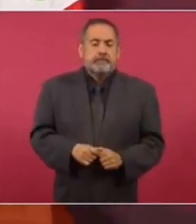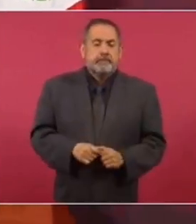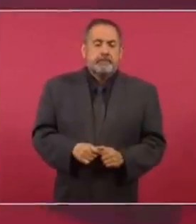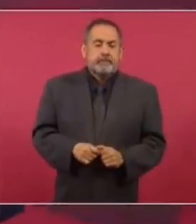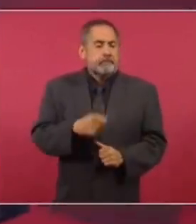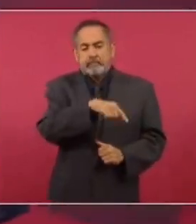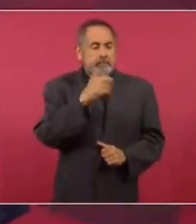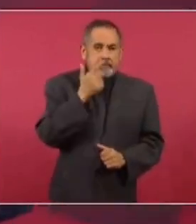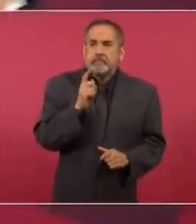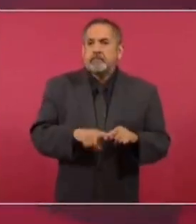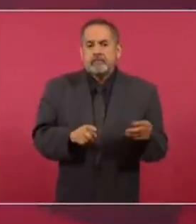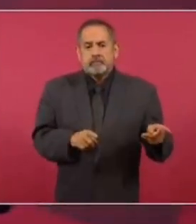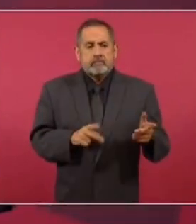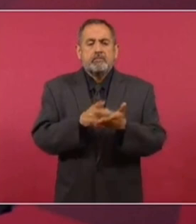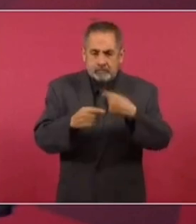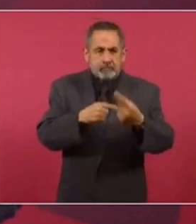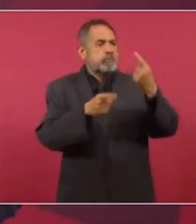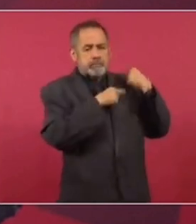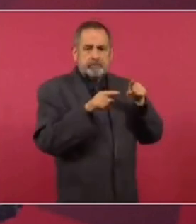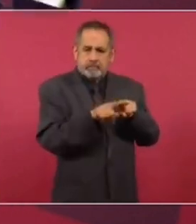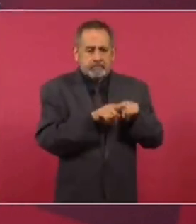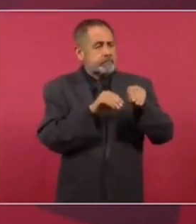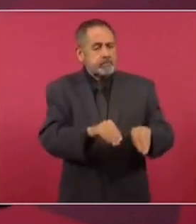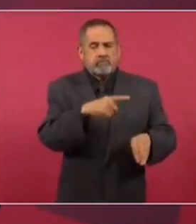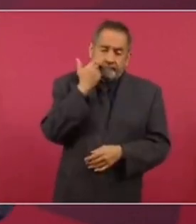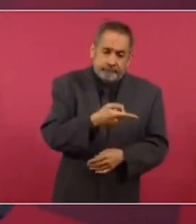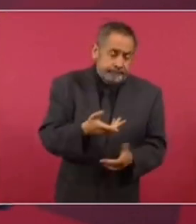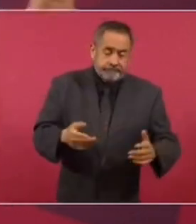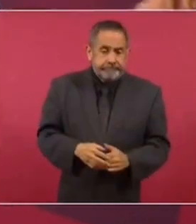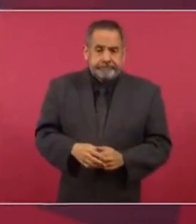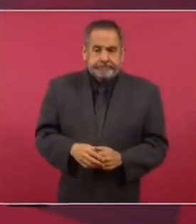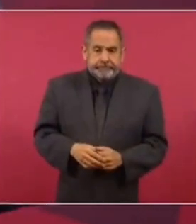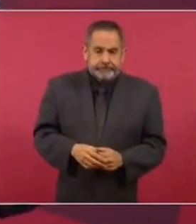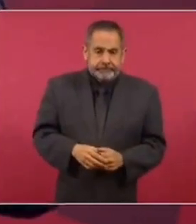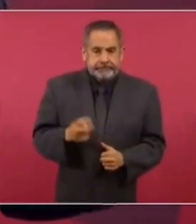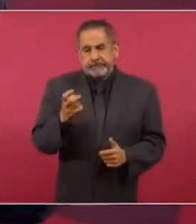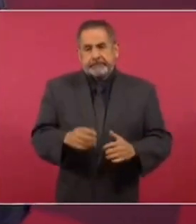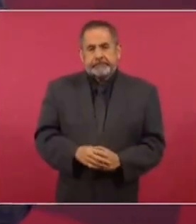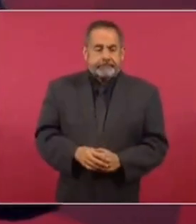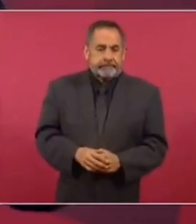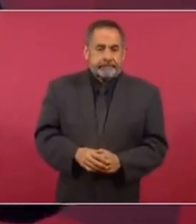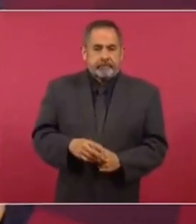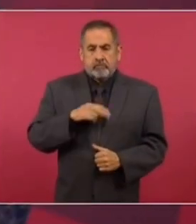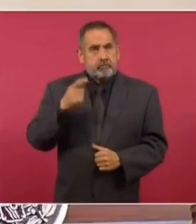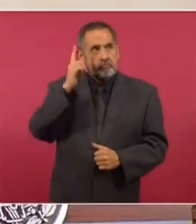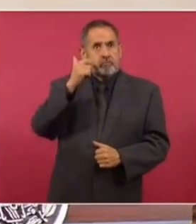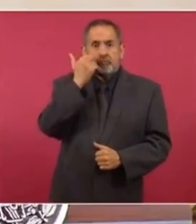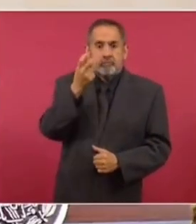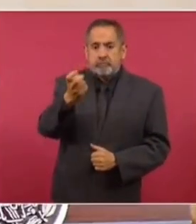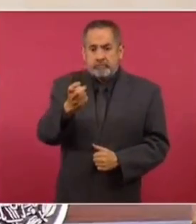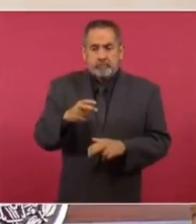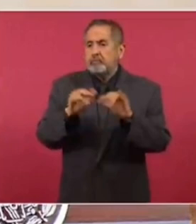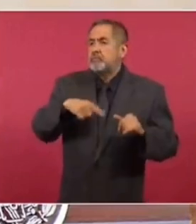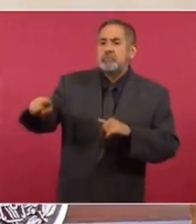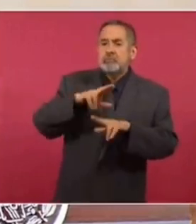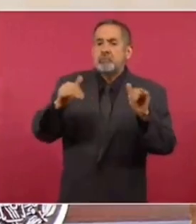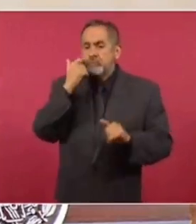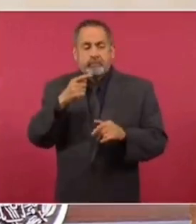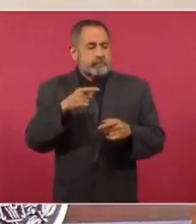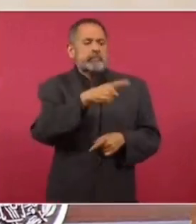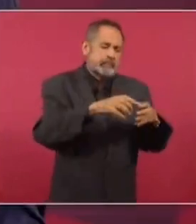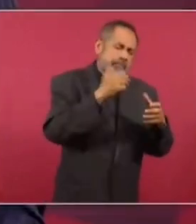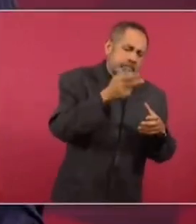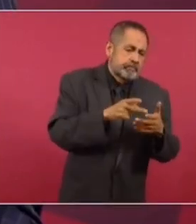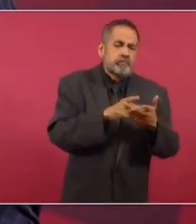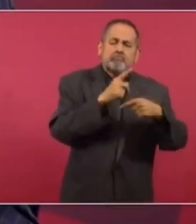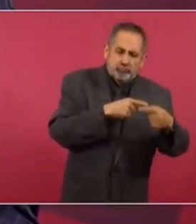pues quieren que eso regrese. Quieren regresar por sus fueros. Entonces, pues eso yo no lo deseo, ni lo desea nadie. O sea, a lo mejor ellos